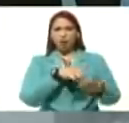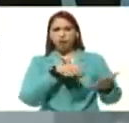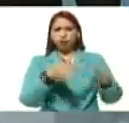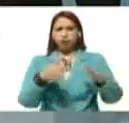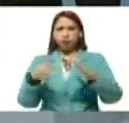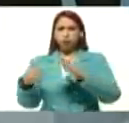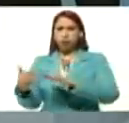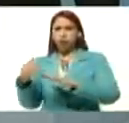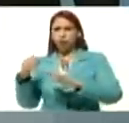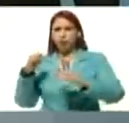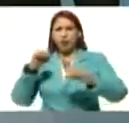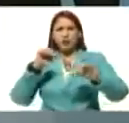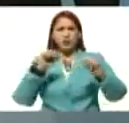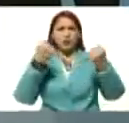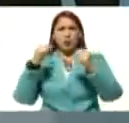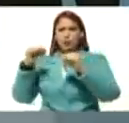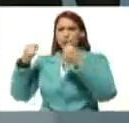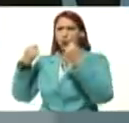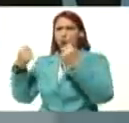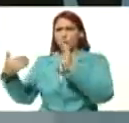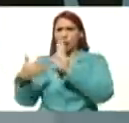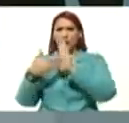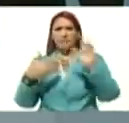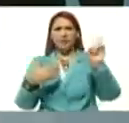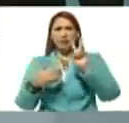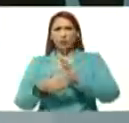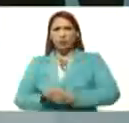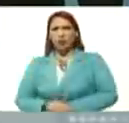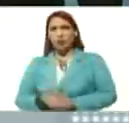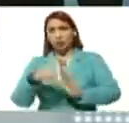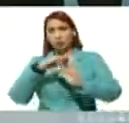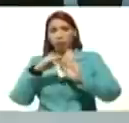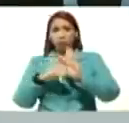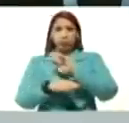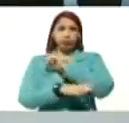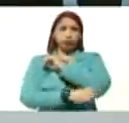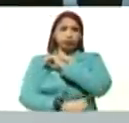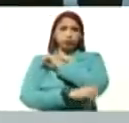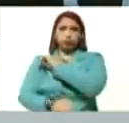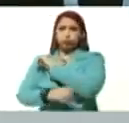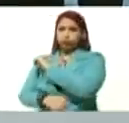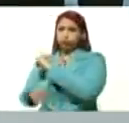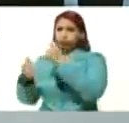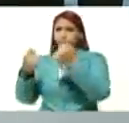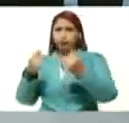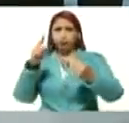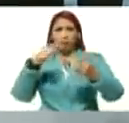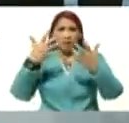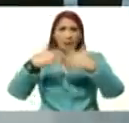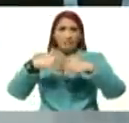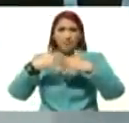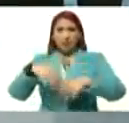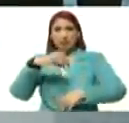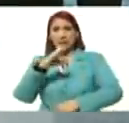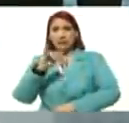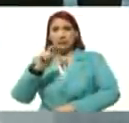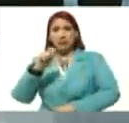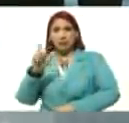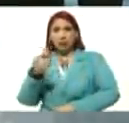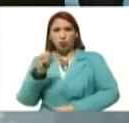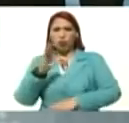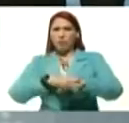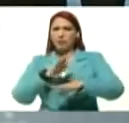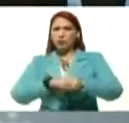sanciones, medidas unilaterales, robo de activos, el robo de monómeros, el robo de cirgos, que pasó en 5